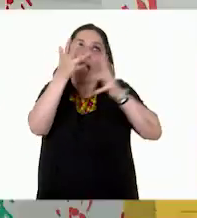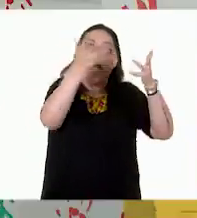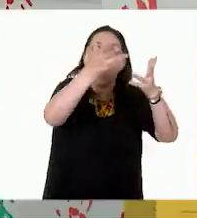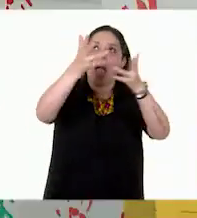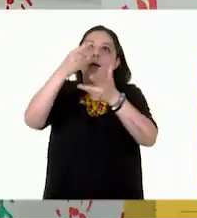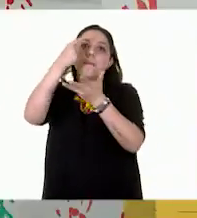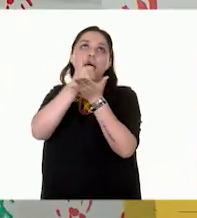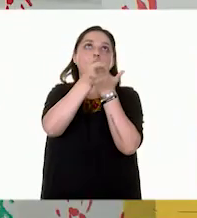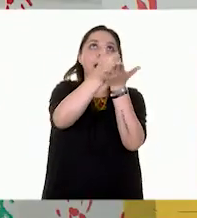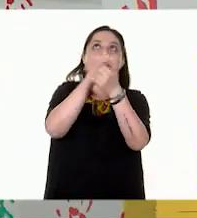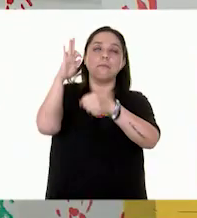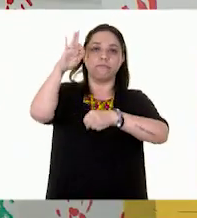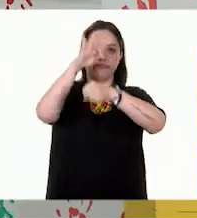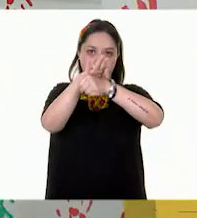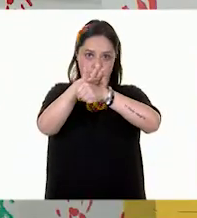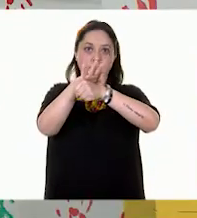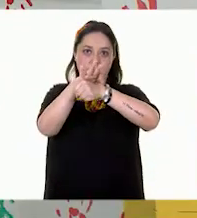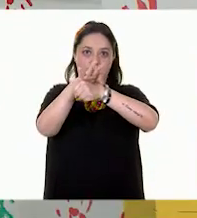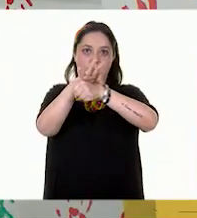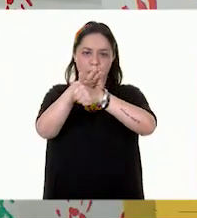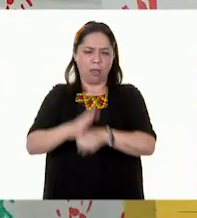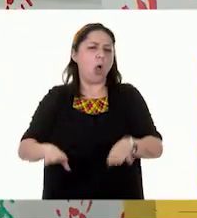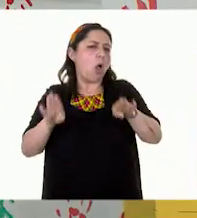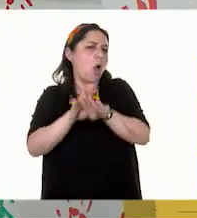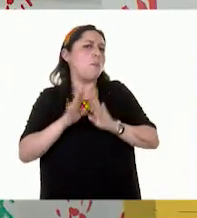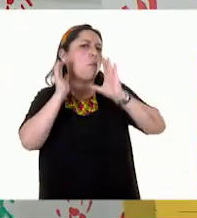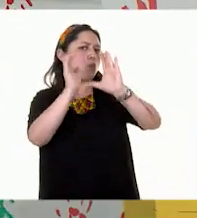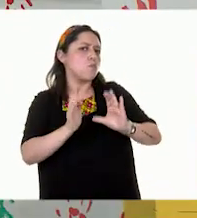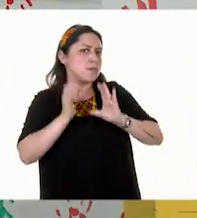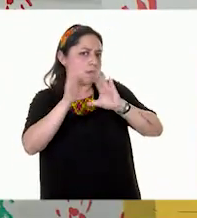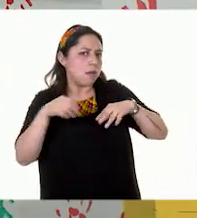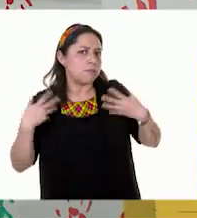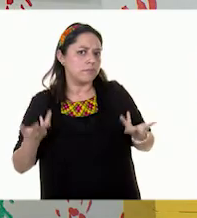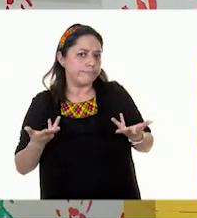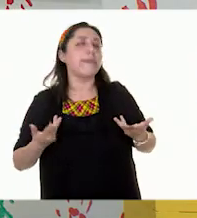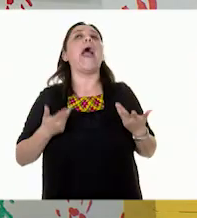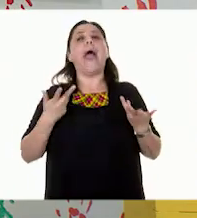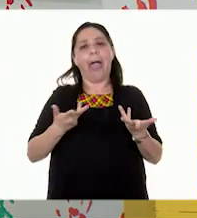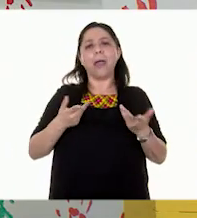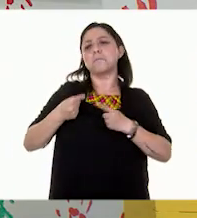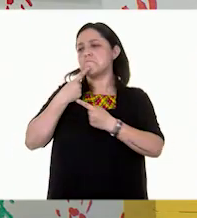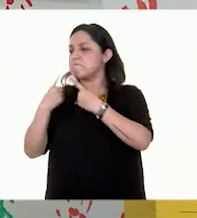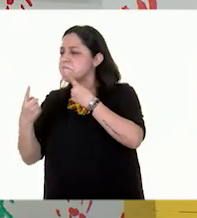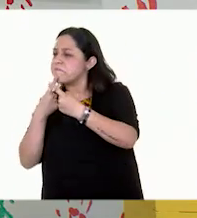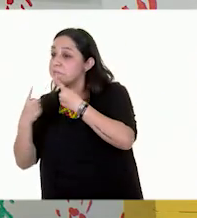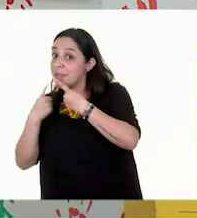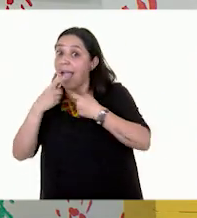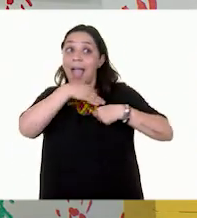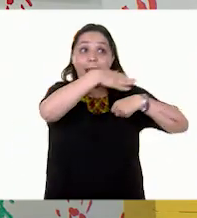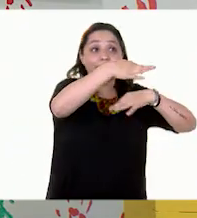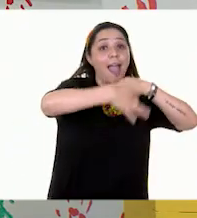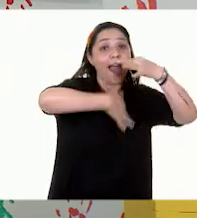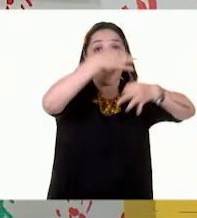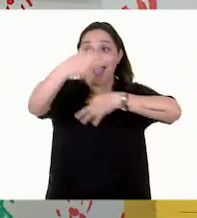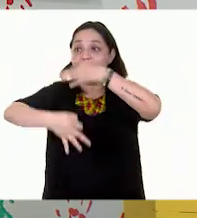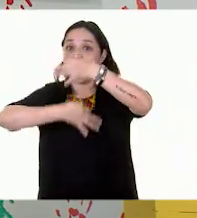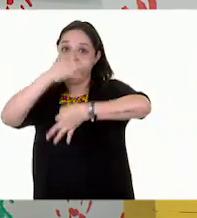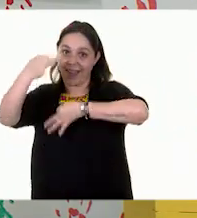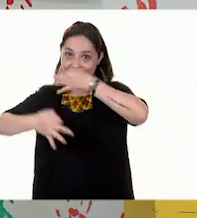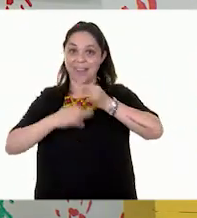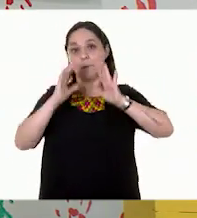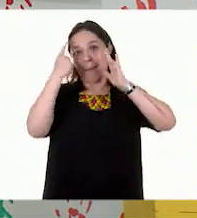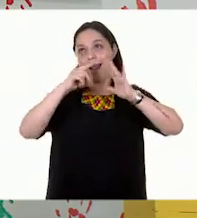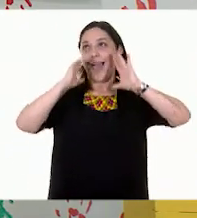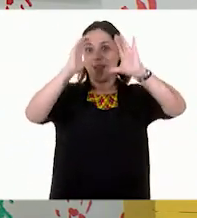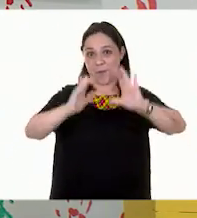Y para cuidarlo podemos organizar una campaña para el cuidado ambiental, como lo dice el título